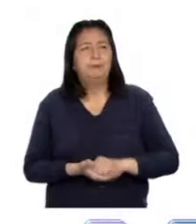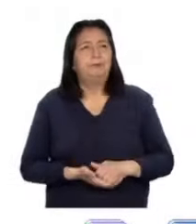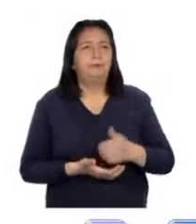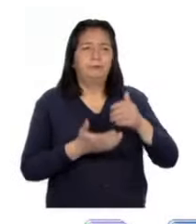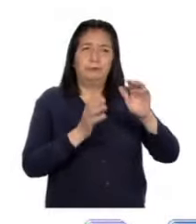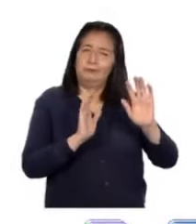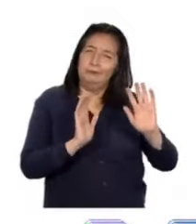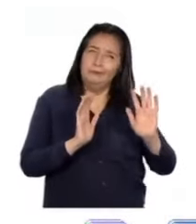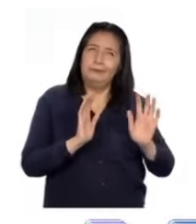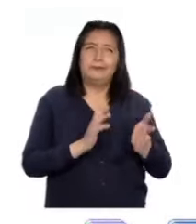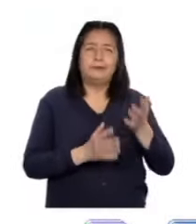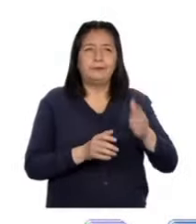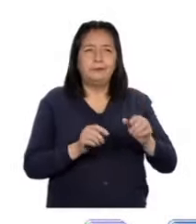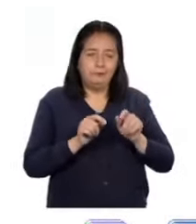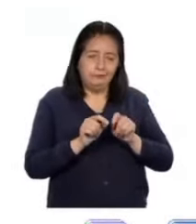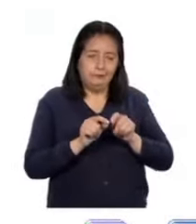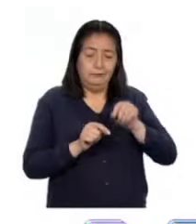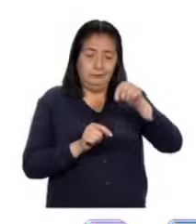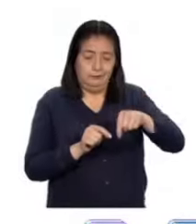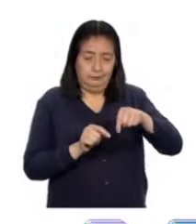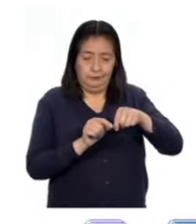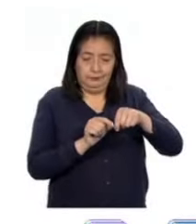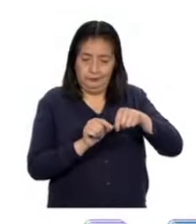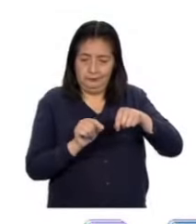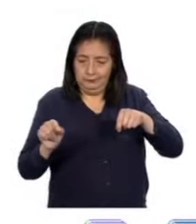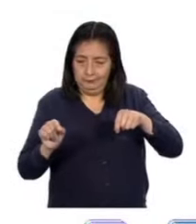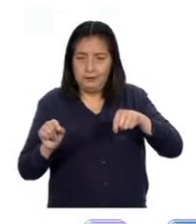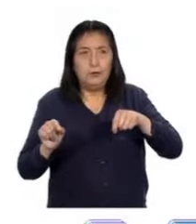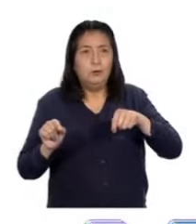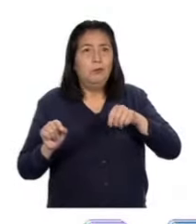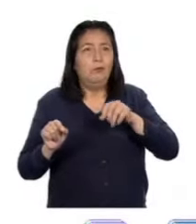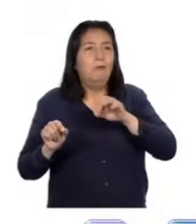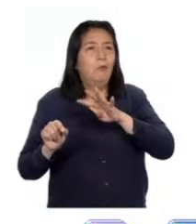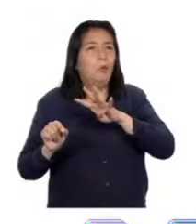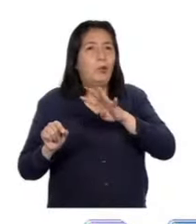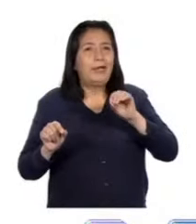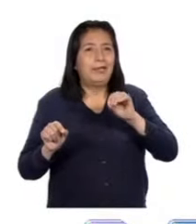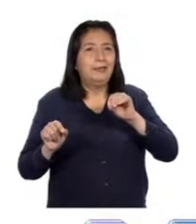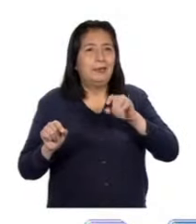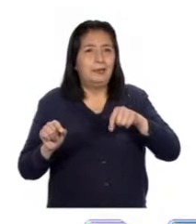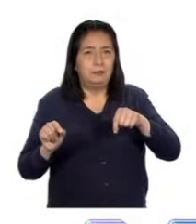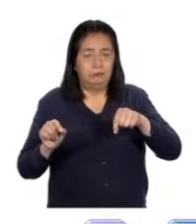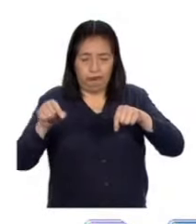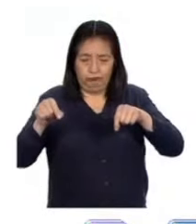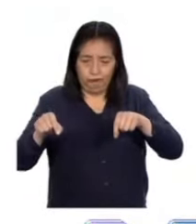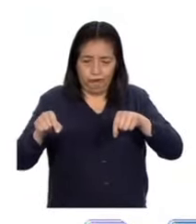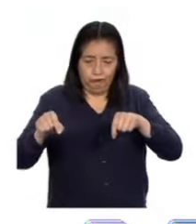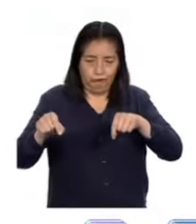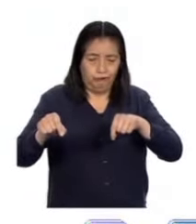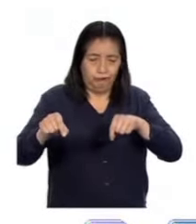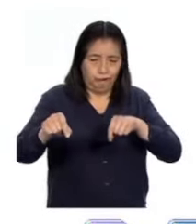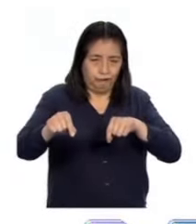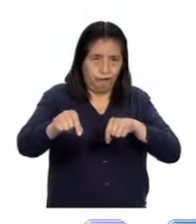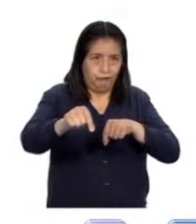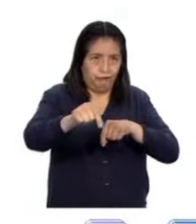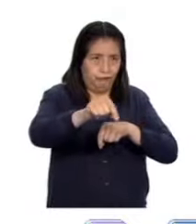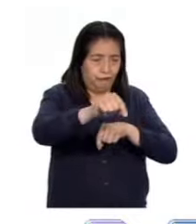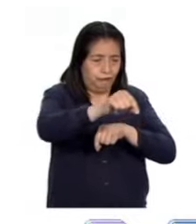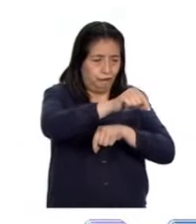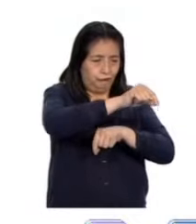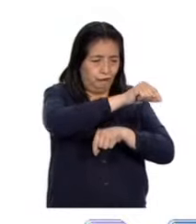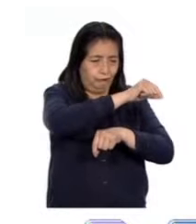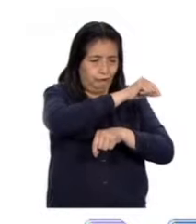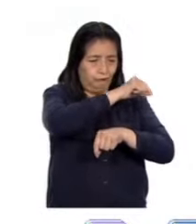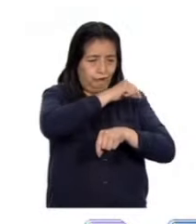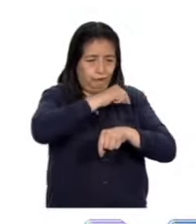el caso de que el hilo mida 40 centímetros, al trazar en el suelo una circunferencia con ayuda del